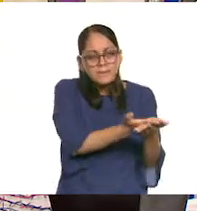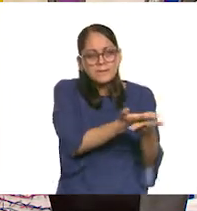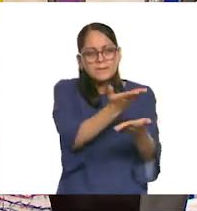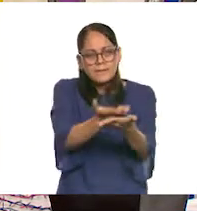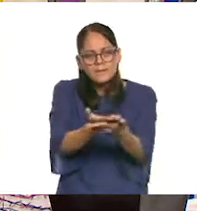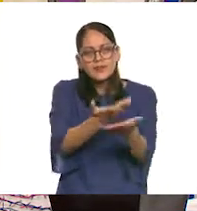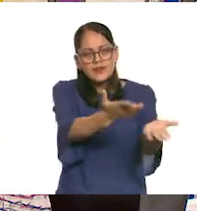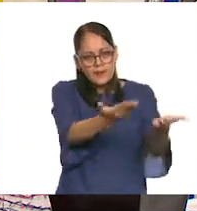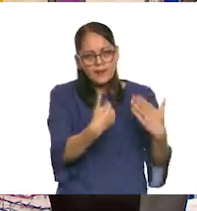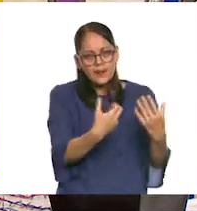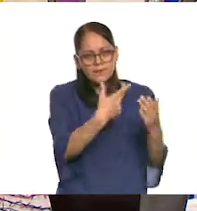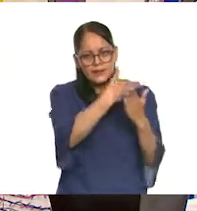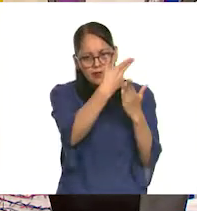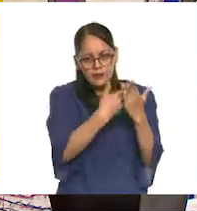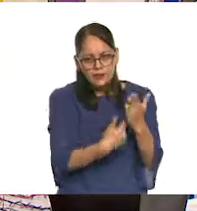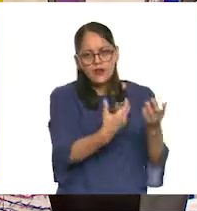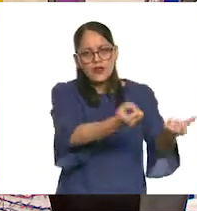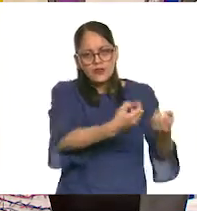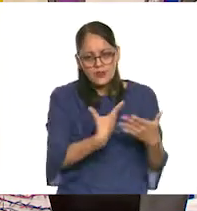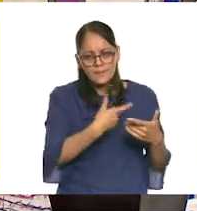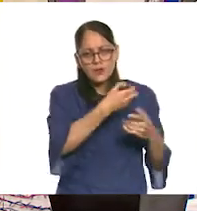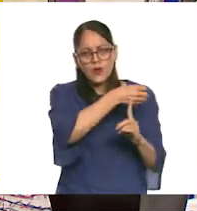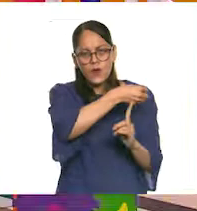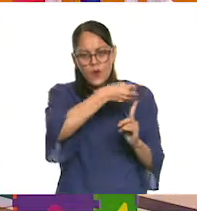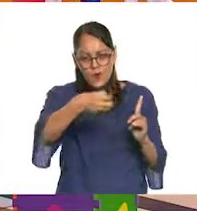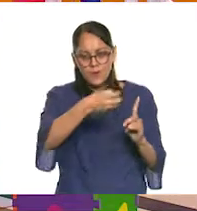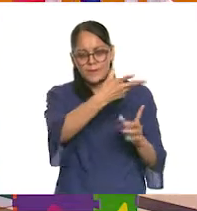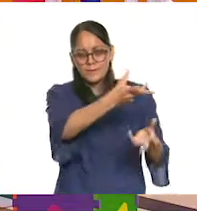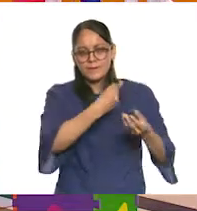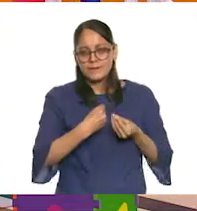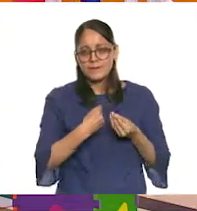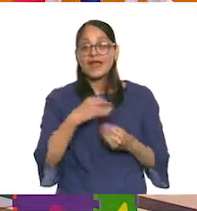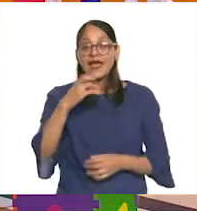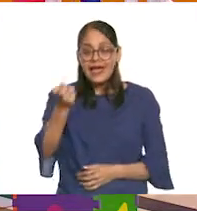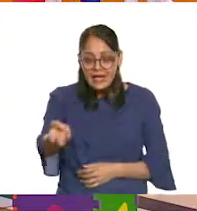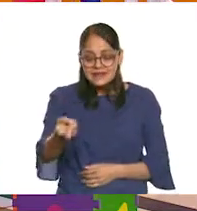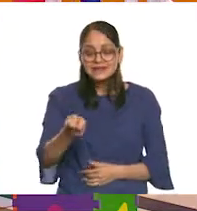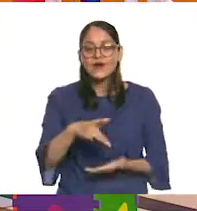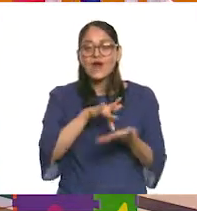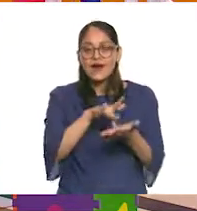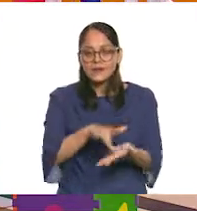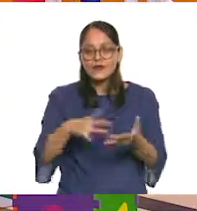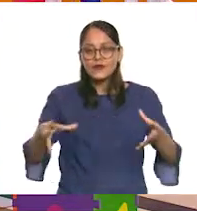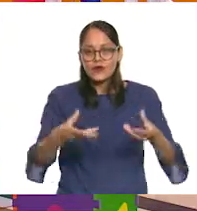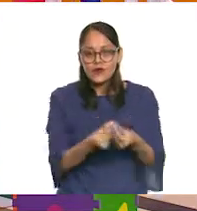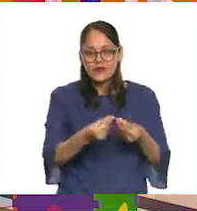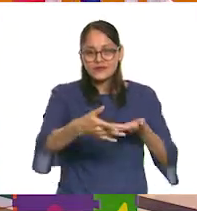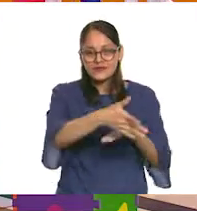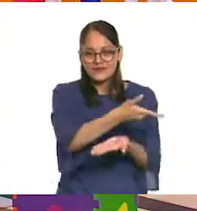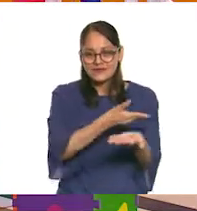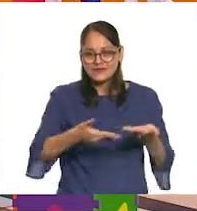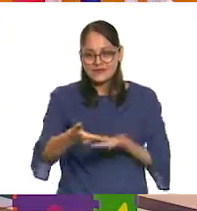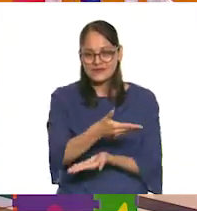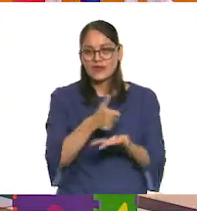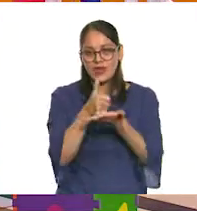Porque quiero que sea un trabajo que hagamos entre todos. Un trabajo colaborativo. Eso es muy importante. Que esta instalación artística